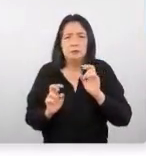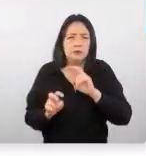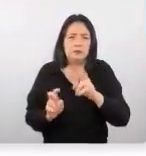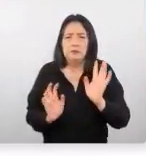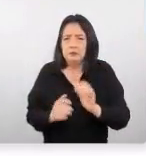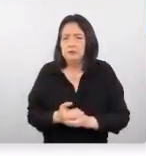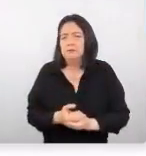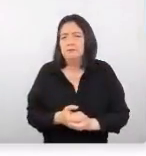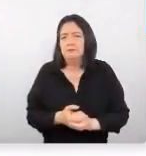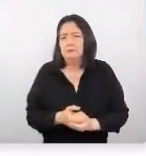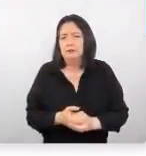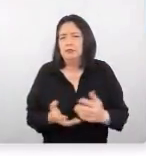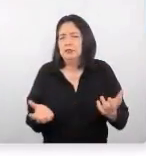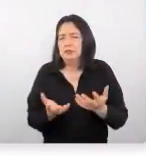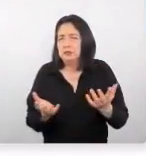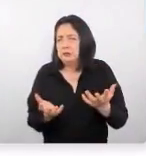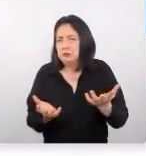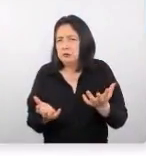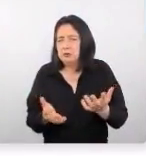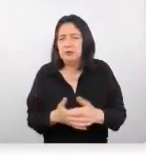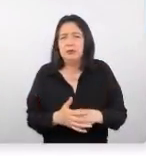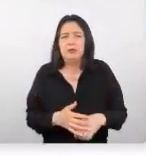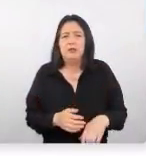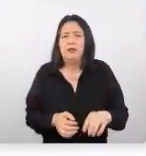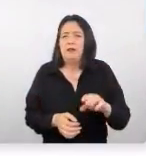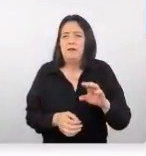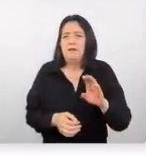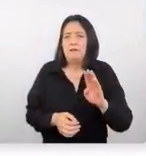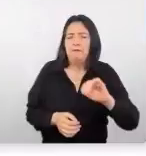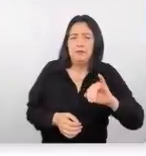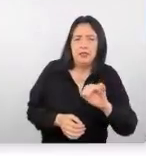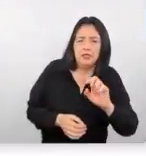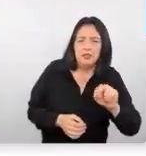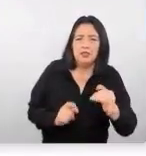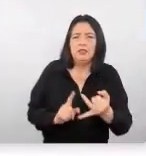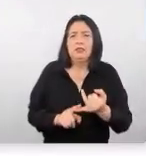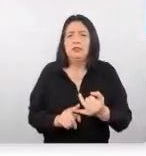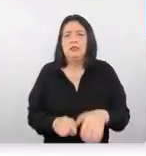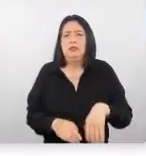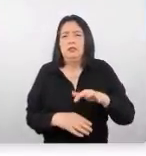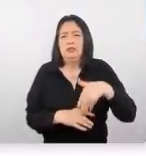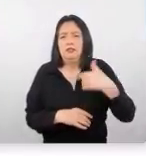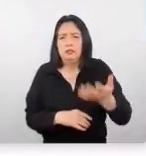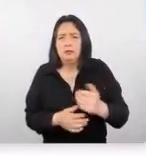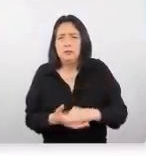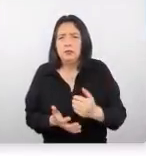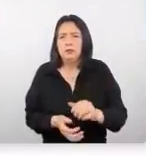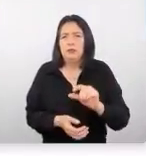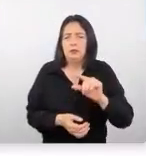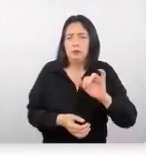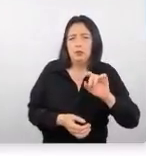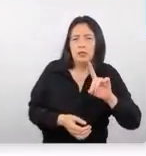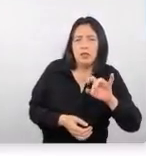en este caso, que provienen principalmente de Beijing, Pekín, después de Guangdong y de Shanghái.